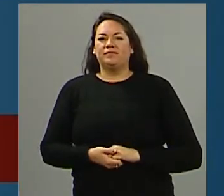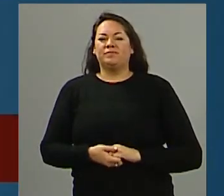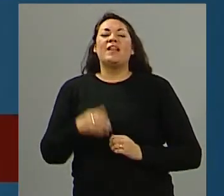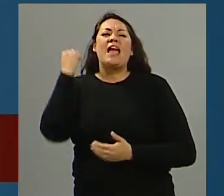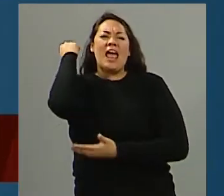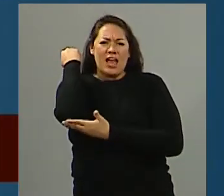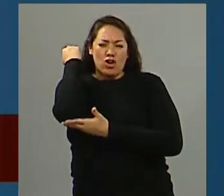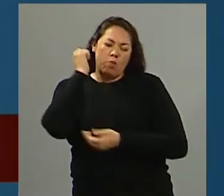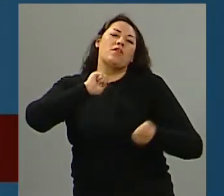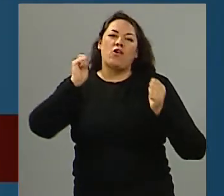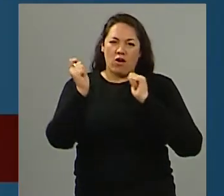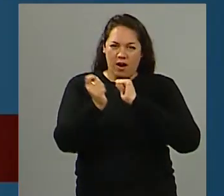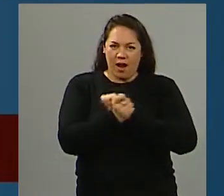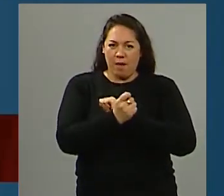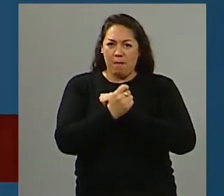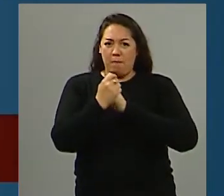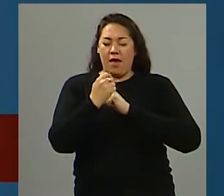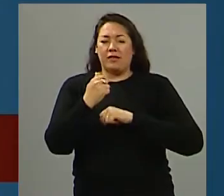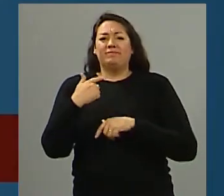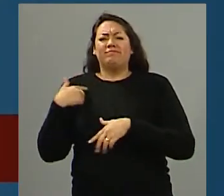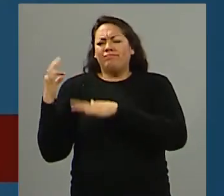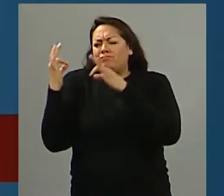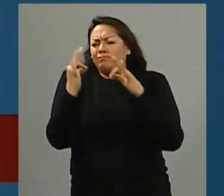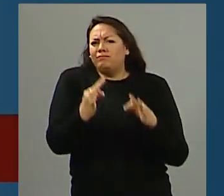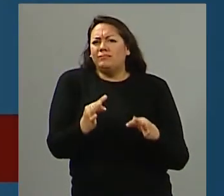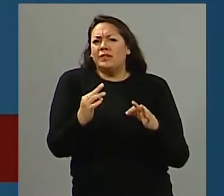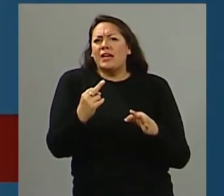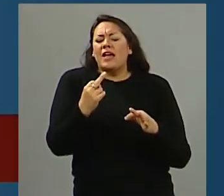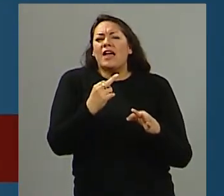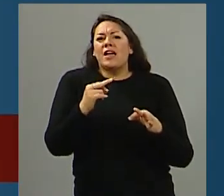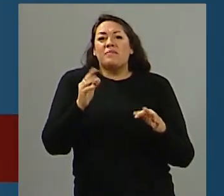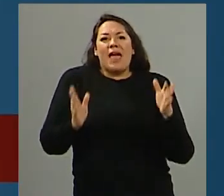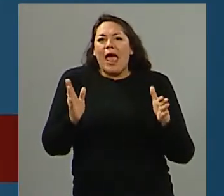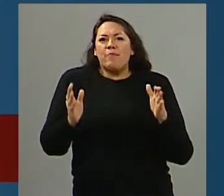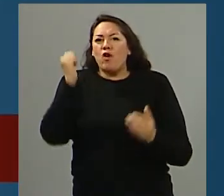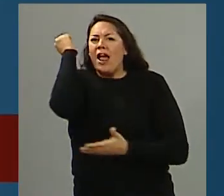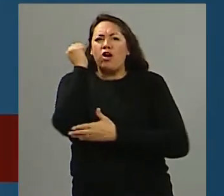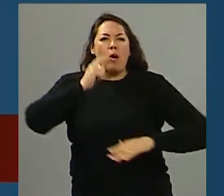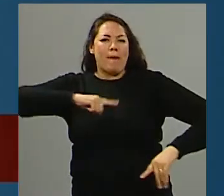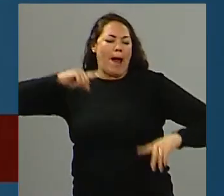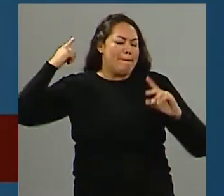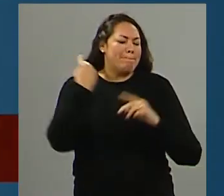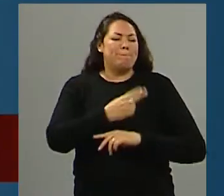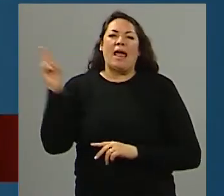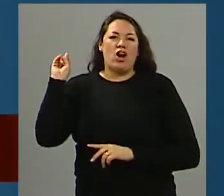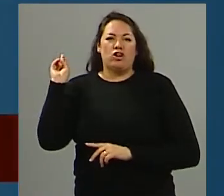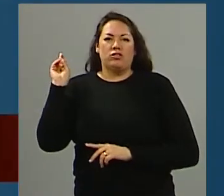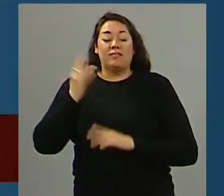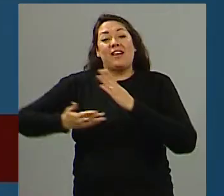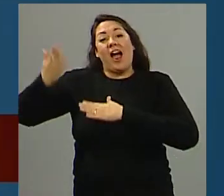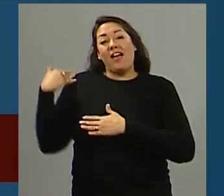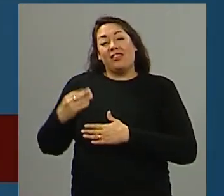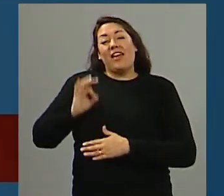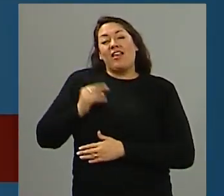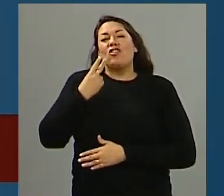económica. Vos sabés que yo llegué y todos me dicen, estás en la peor época económica. De hecho, recordarás que allá por